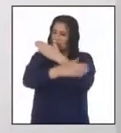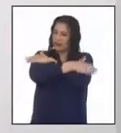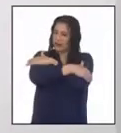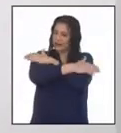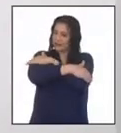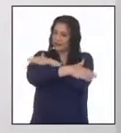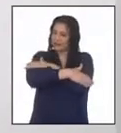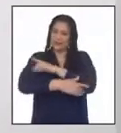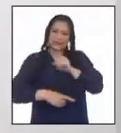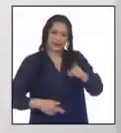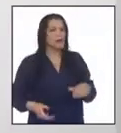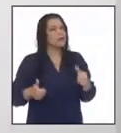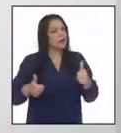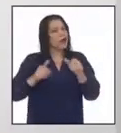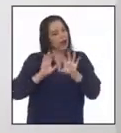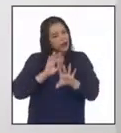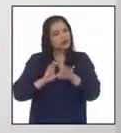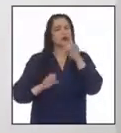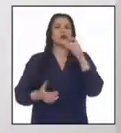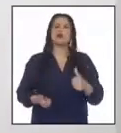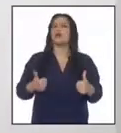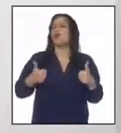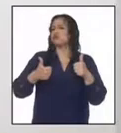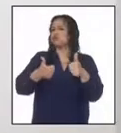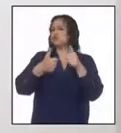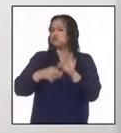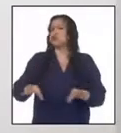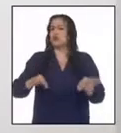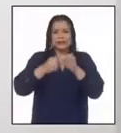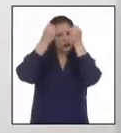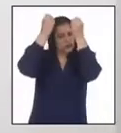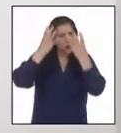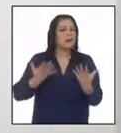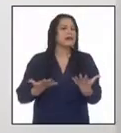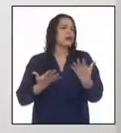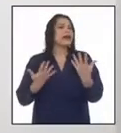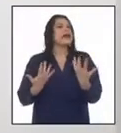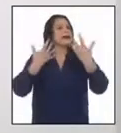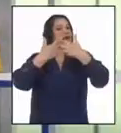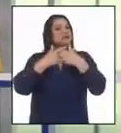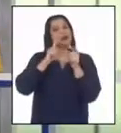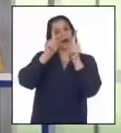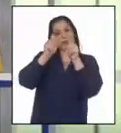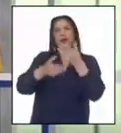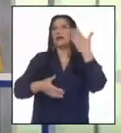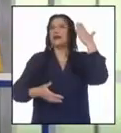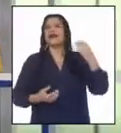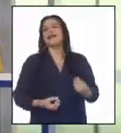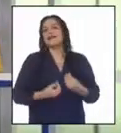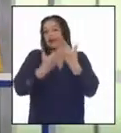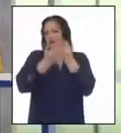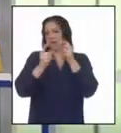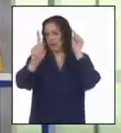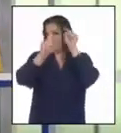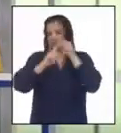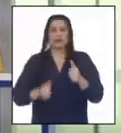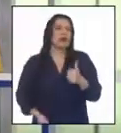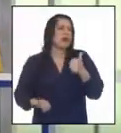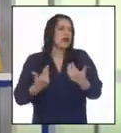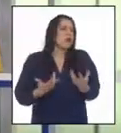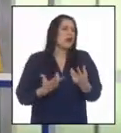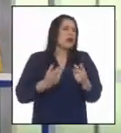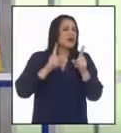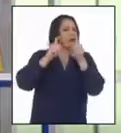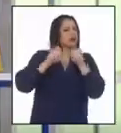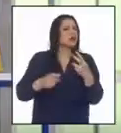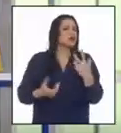Felicitaciones Stephanie, has encontrado una valiosa fuente en relación a la pregunta del reto. Profesora, ¿qué fuentes en relación a la pregunta